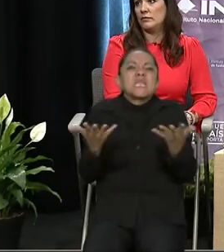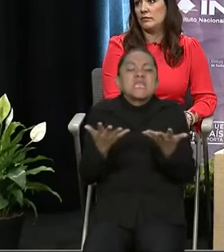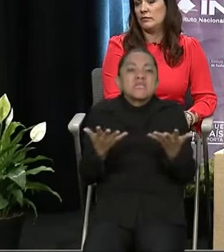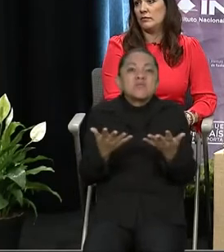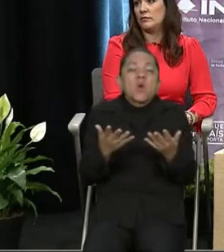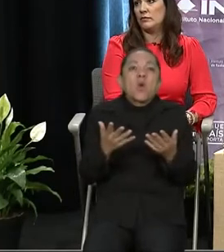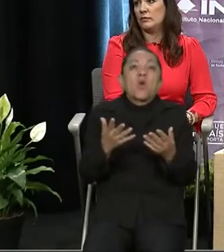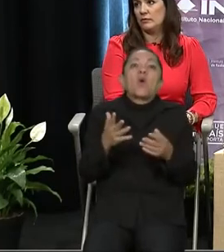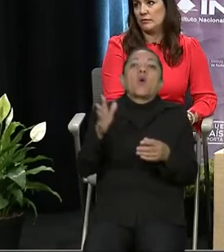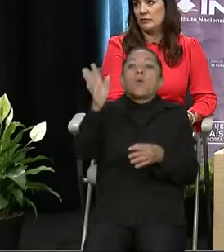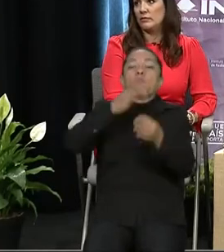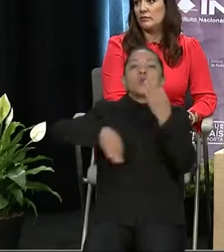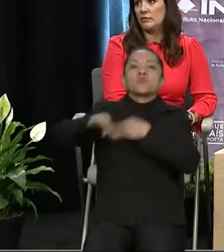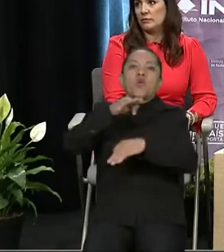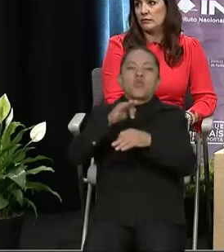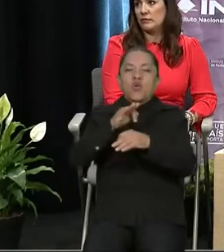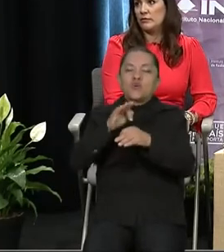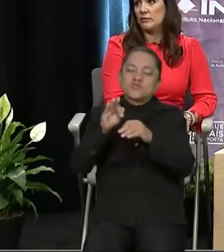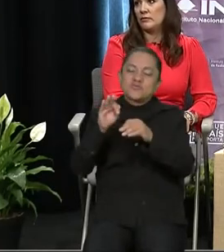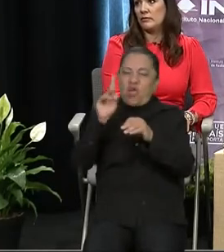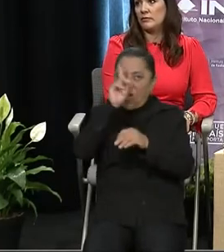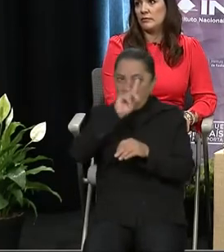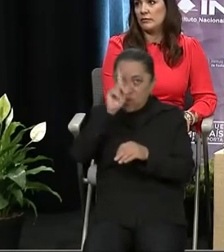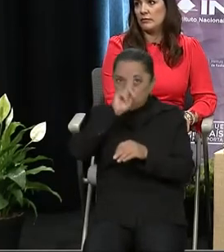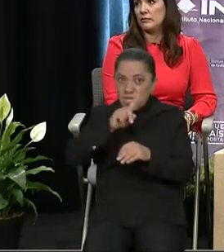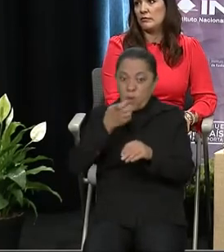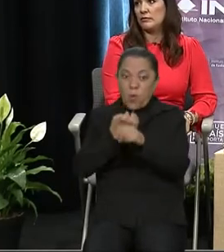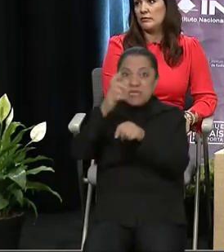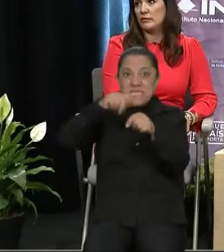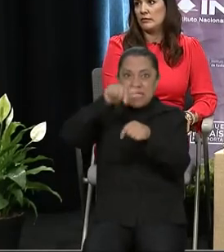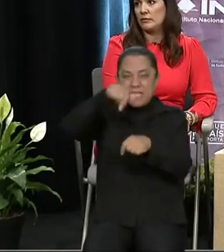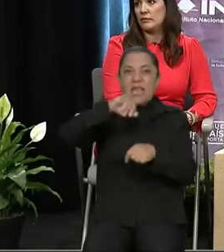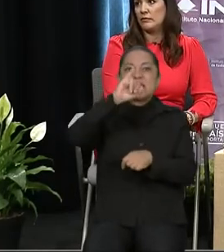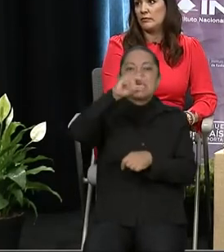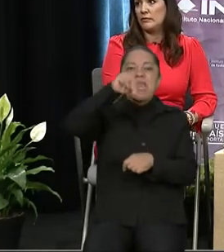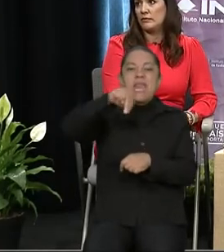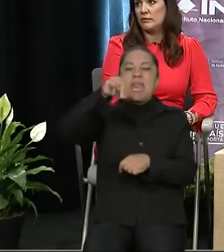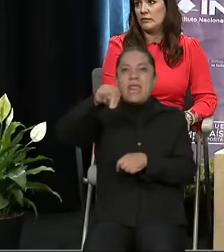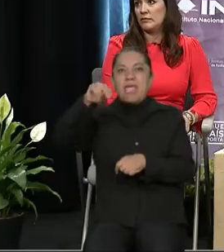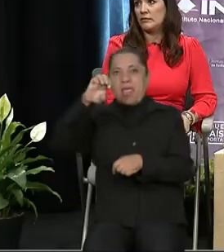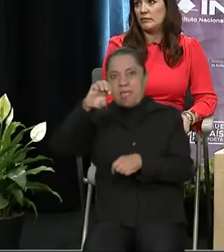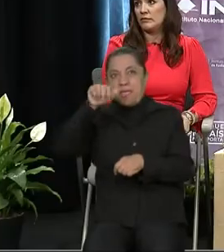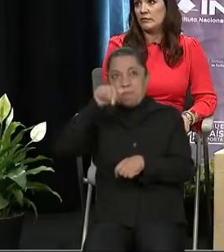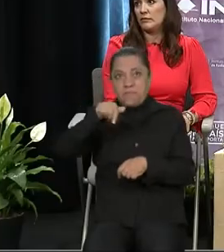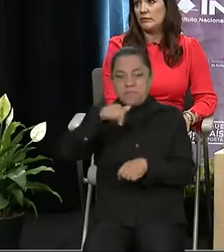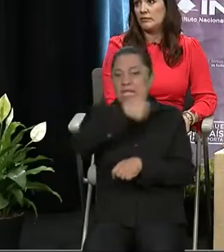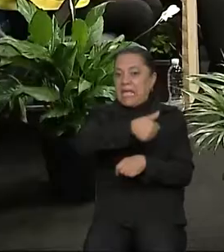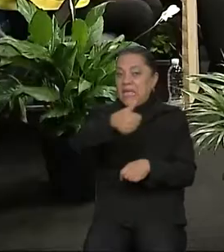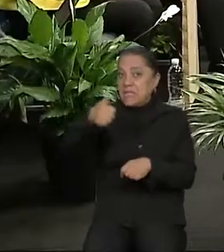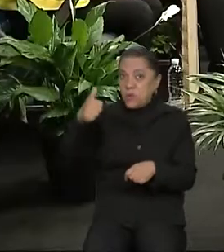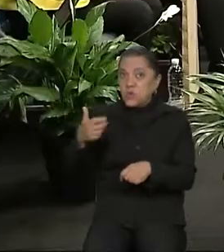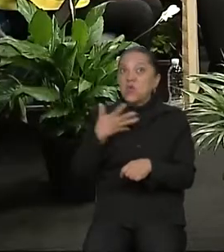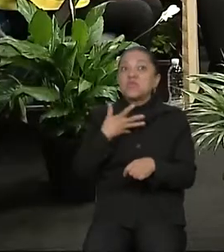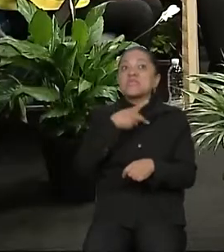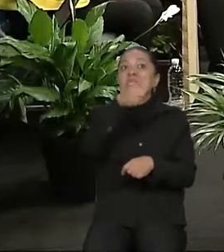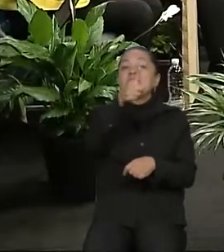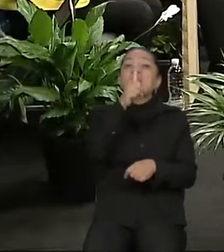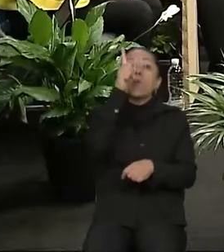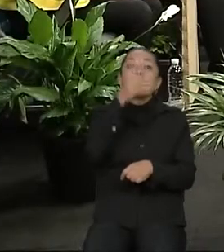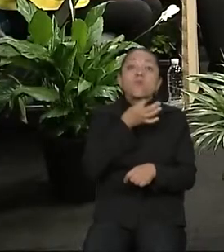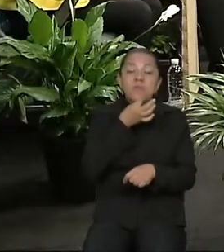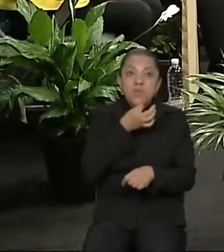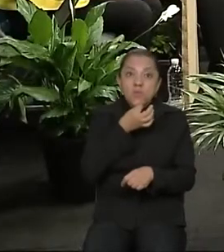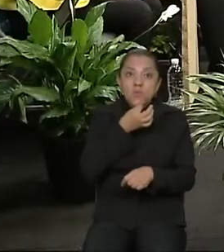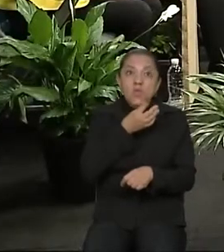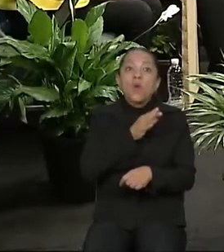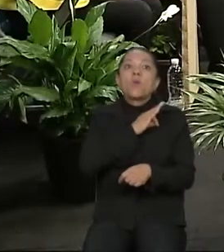Consejo Local del Instituto Nacional Electoral. Cada candidato y candidata tendrá un minuto para poder responder.